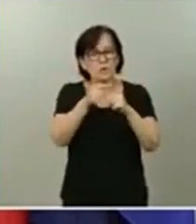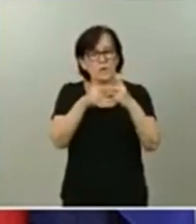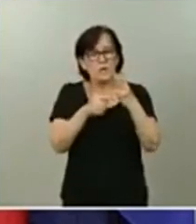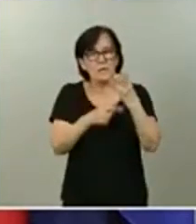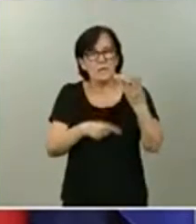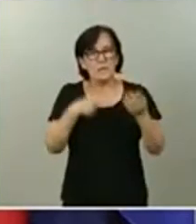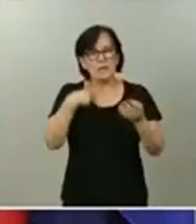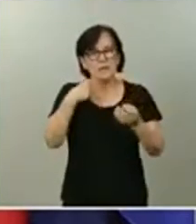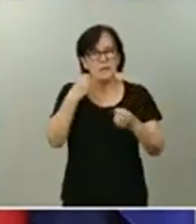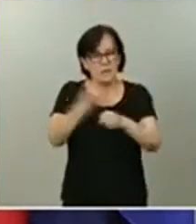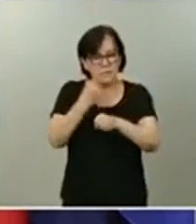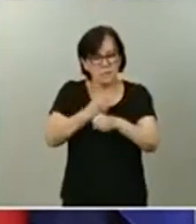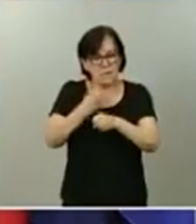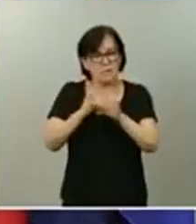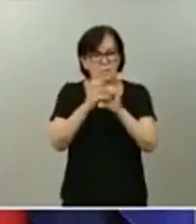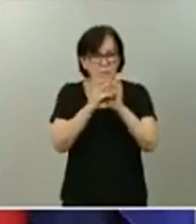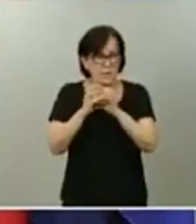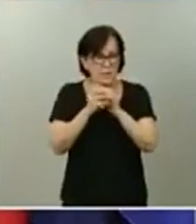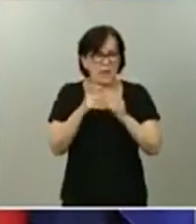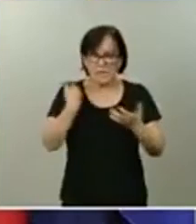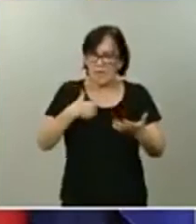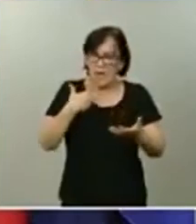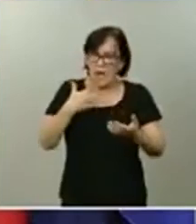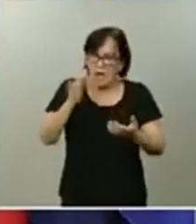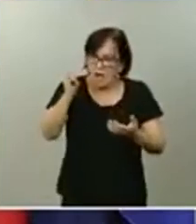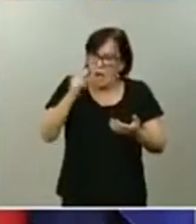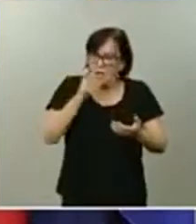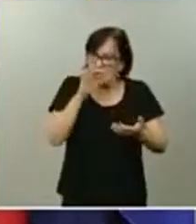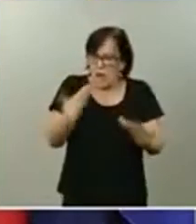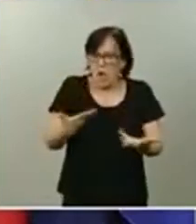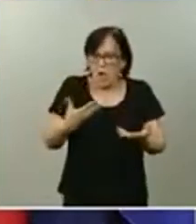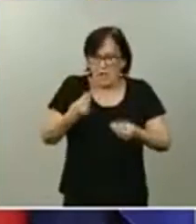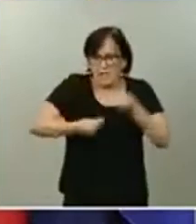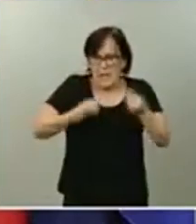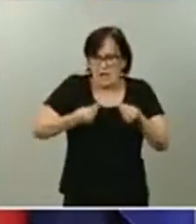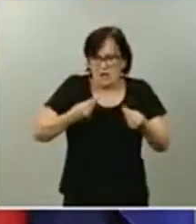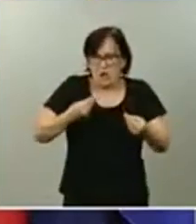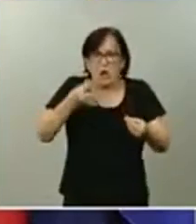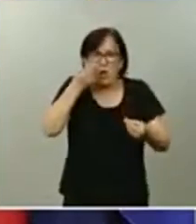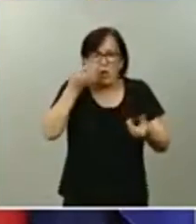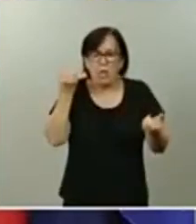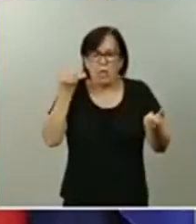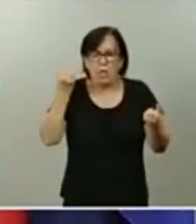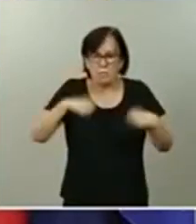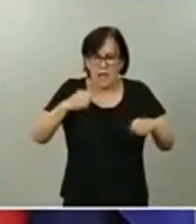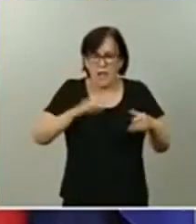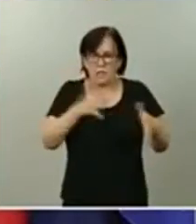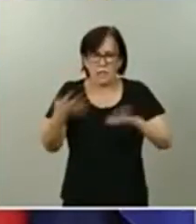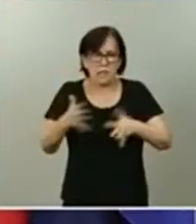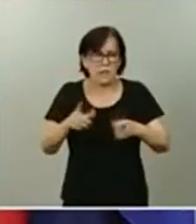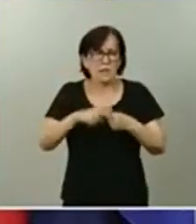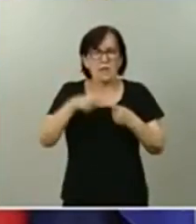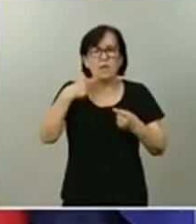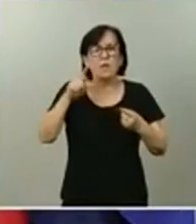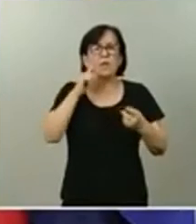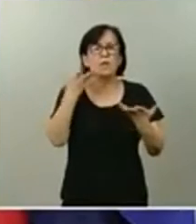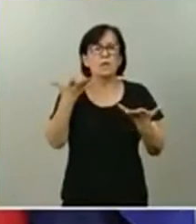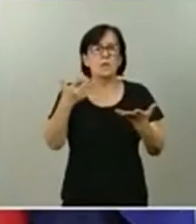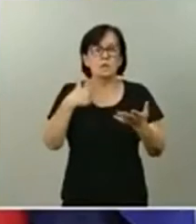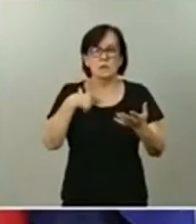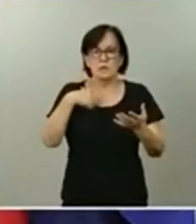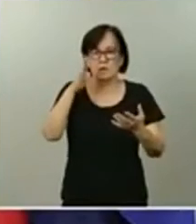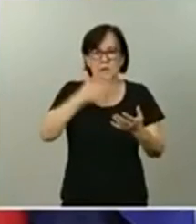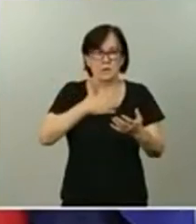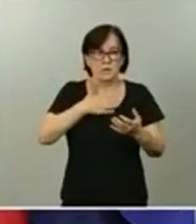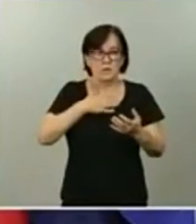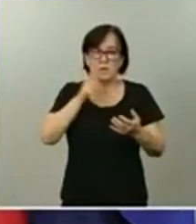trabajando en estas últimas semanas, que ya están muchas de ellas en práctica, para que tengamos una guía omnicomprensiva de lo que, a juicio de nuestros expertos, hay que